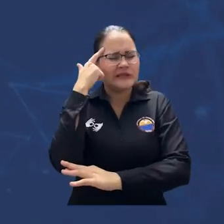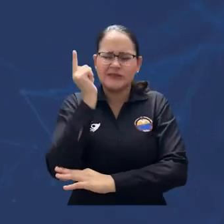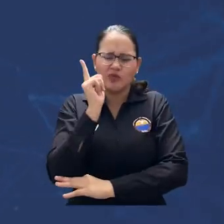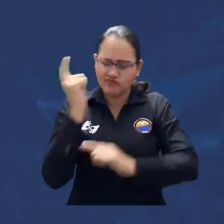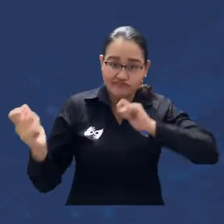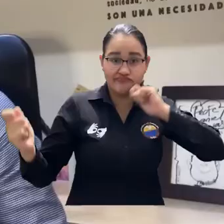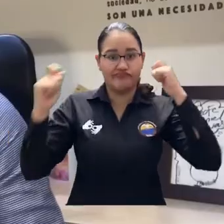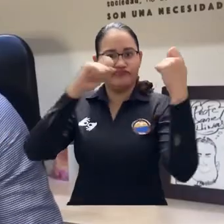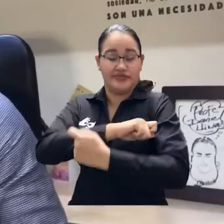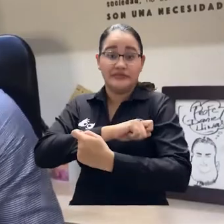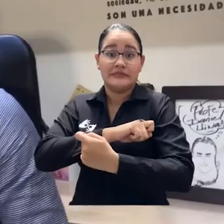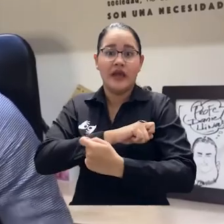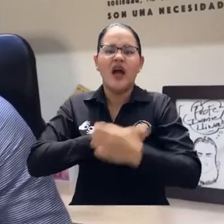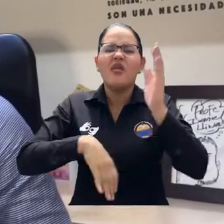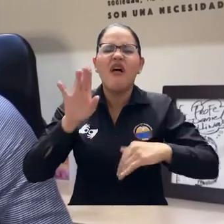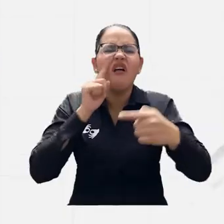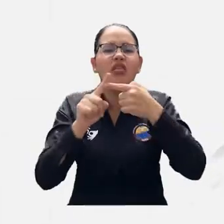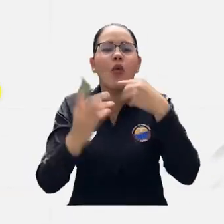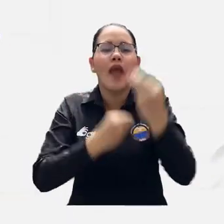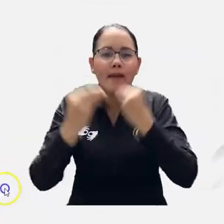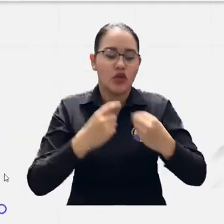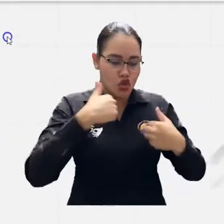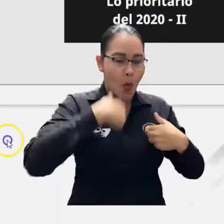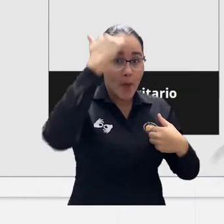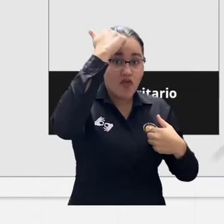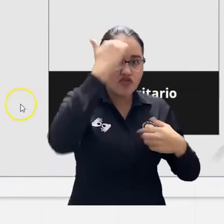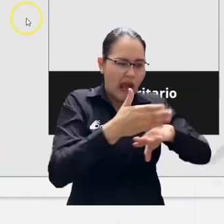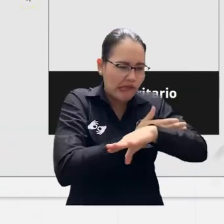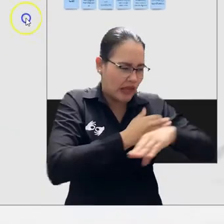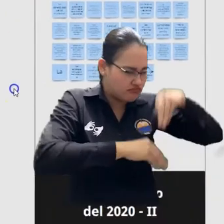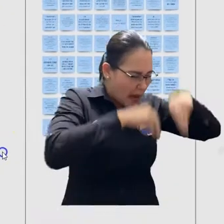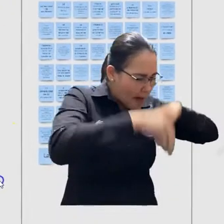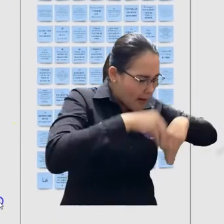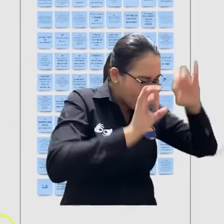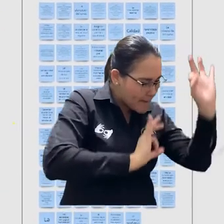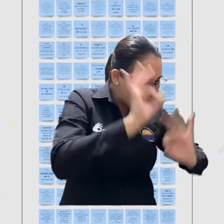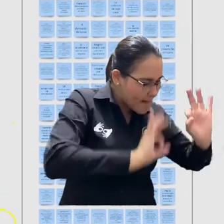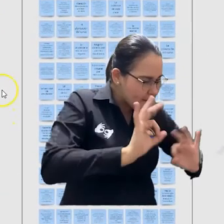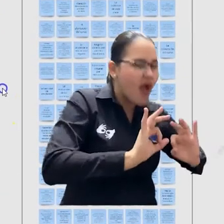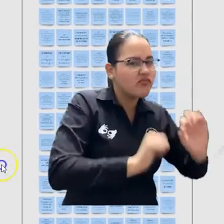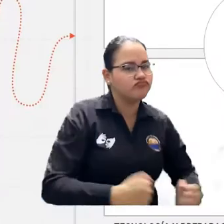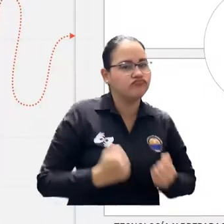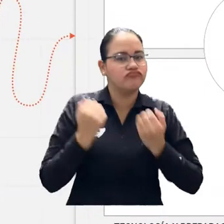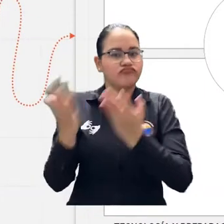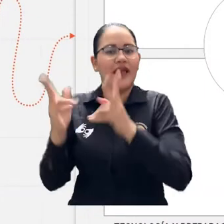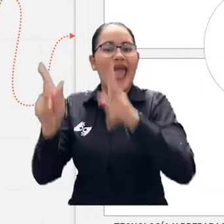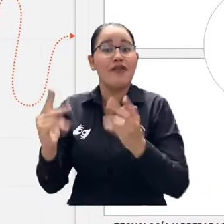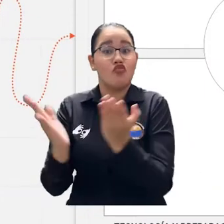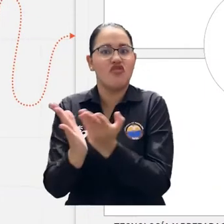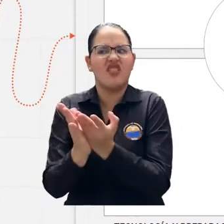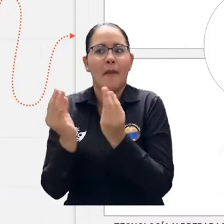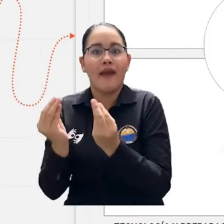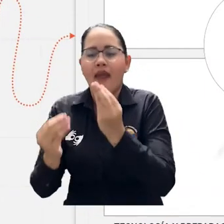hecho donde el estudiante se prepara el premio a las clases apoyándose en los diferentes contenidos que tienen a su alcance y que nosotros